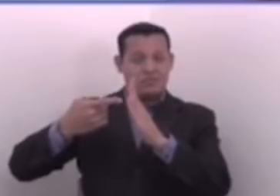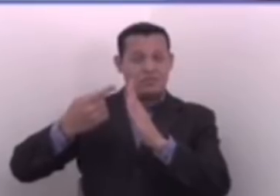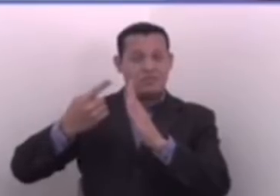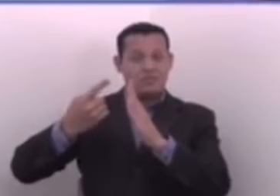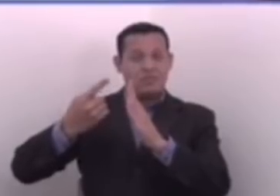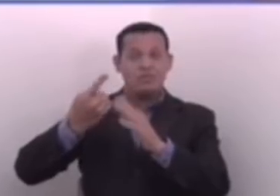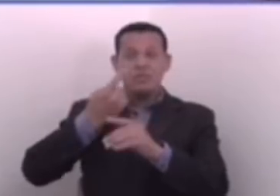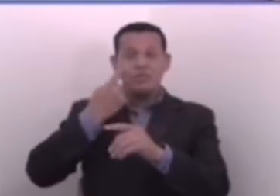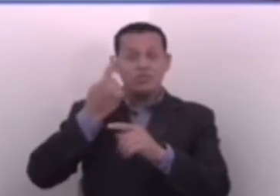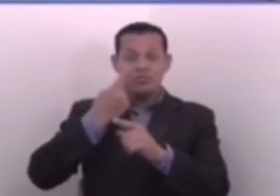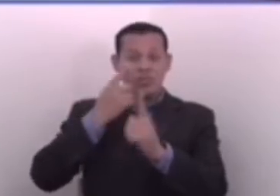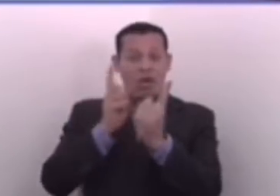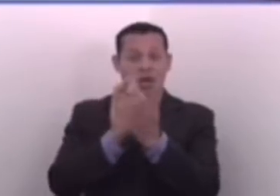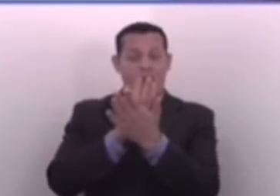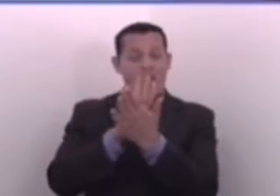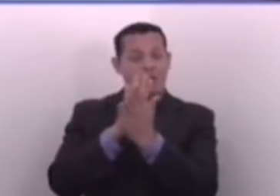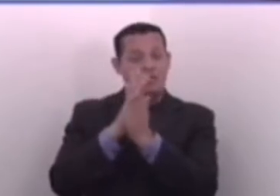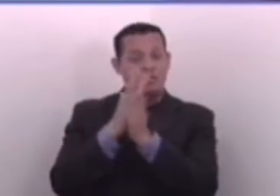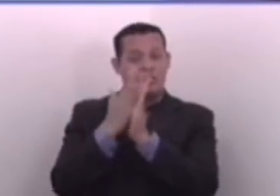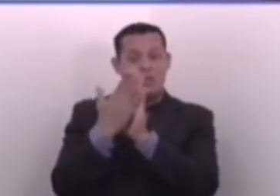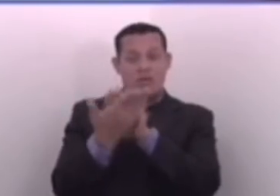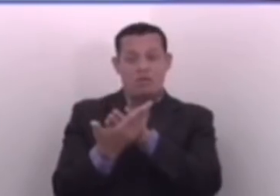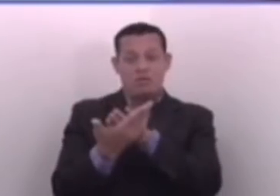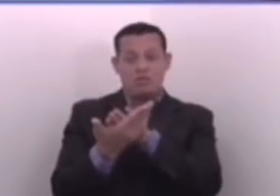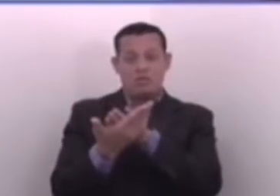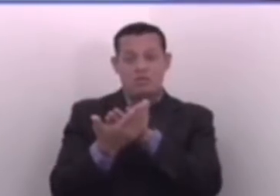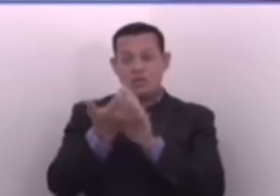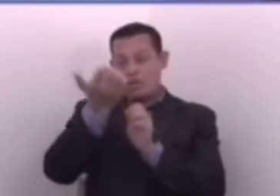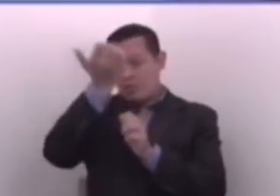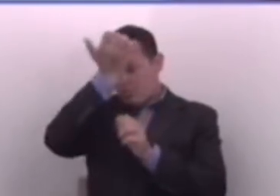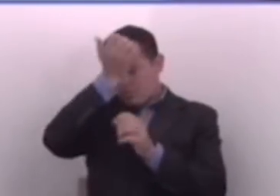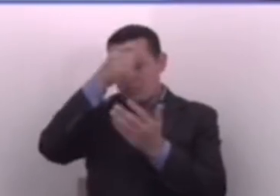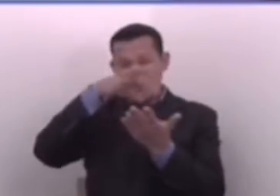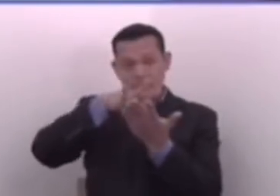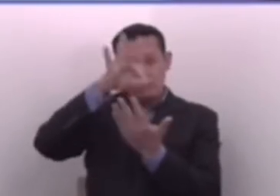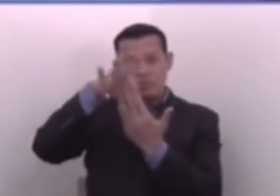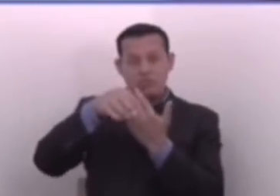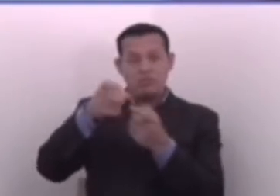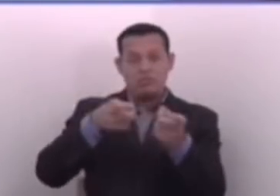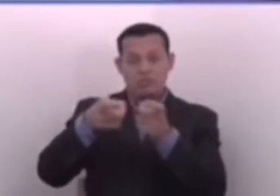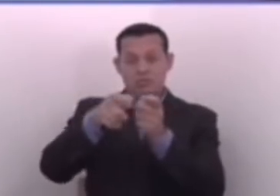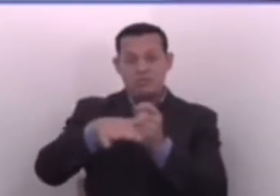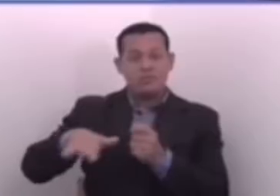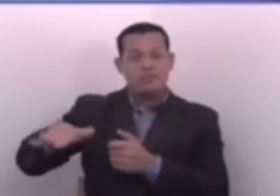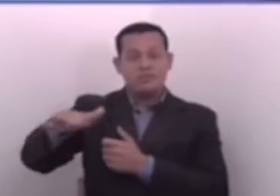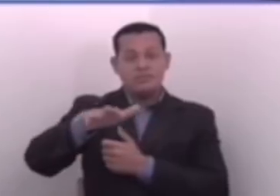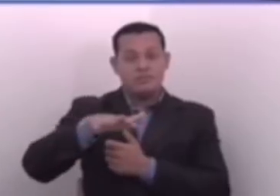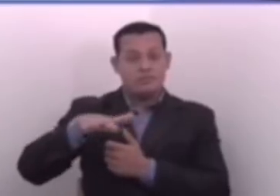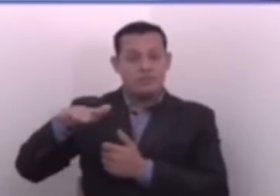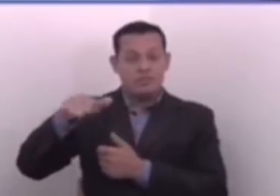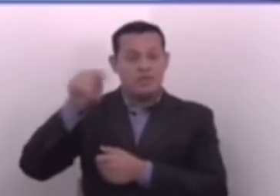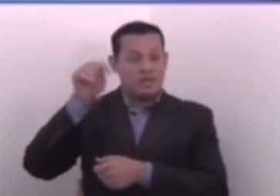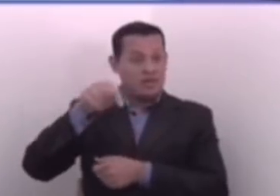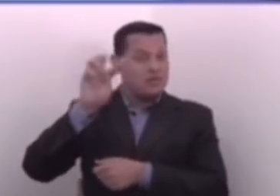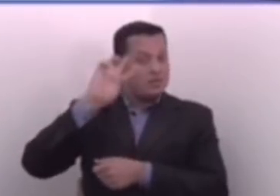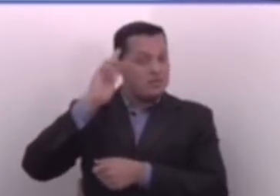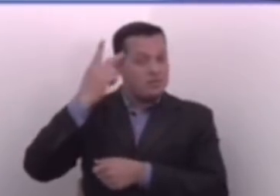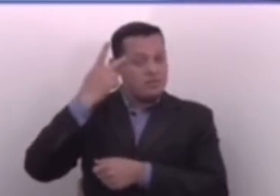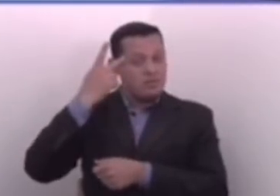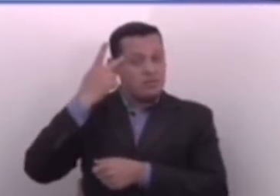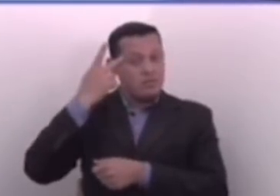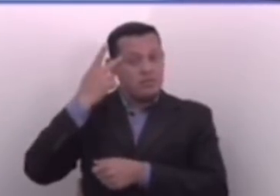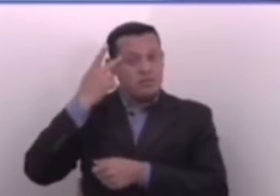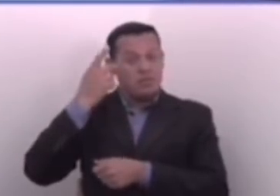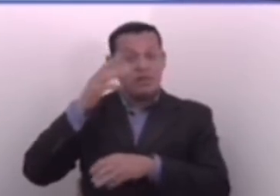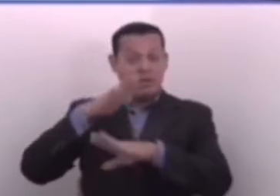busca sustituir el fracaso del plan control territorial. Es eso. Y lo